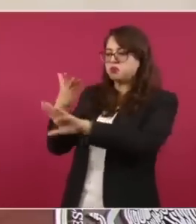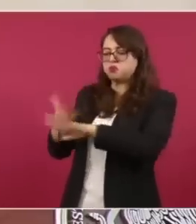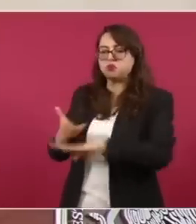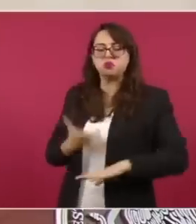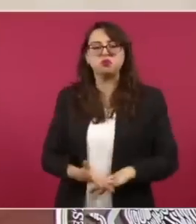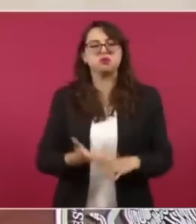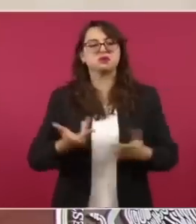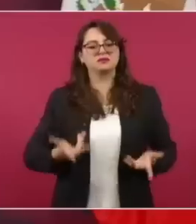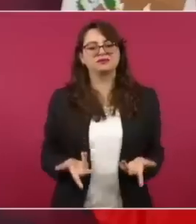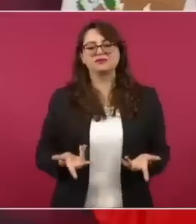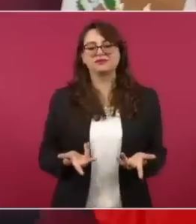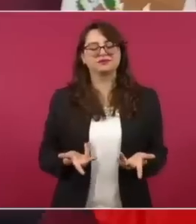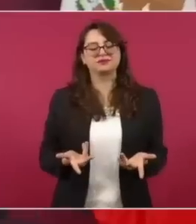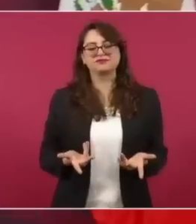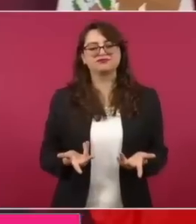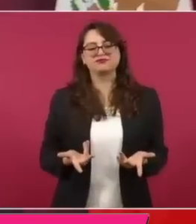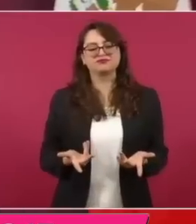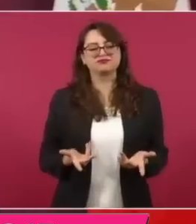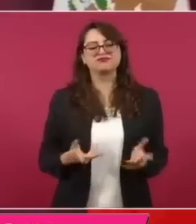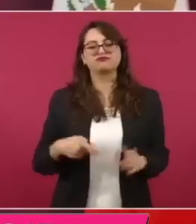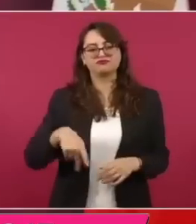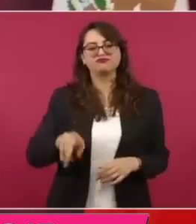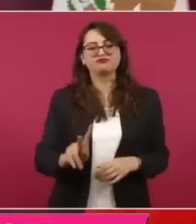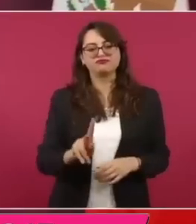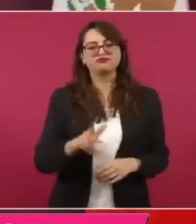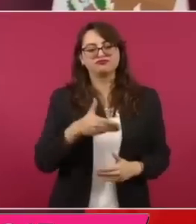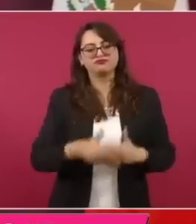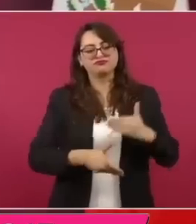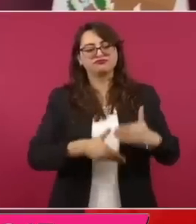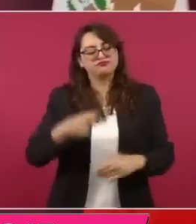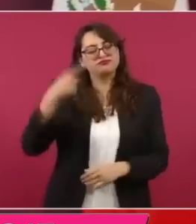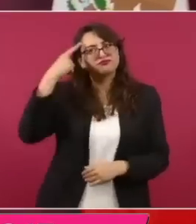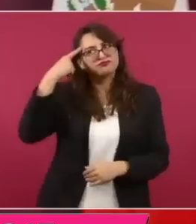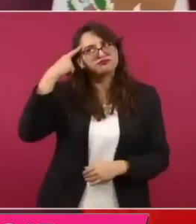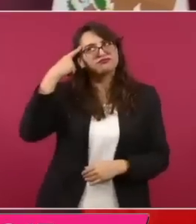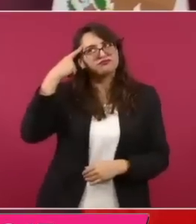Pero ya han ido tomando conciencia.